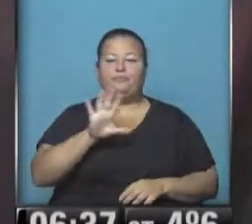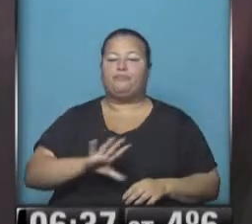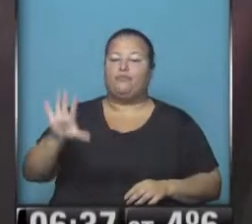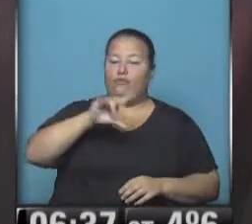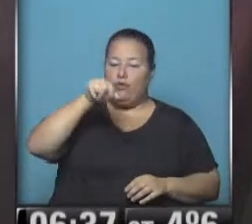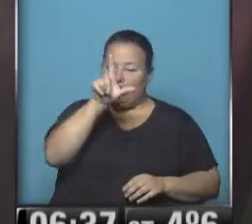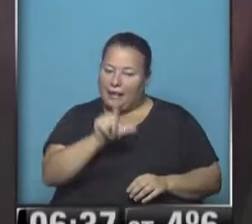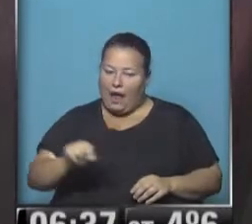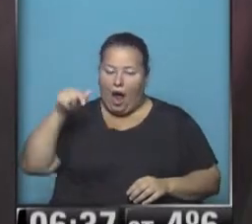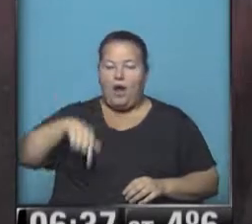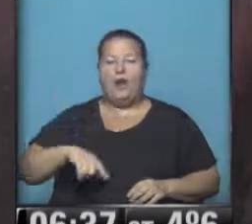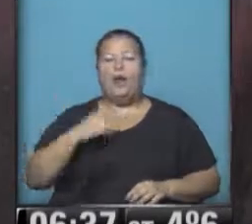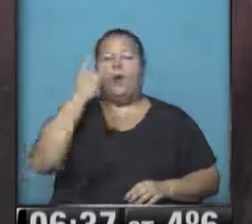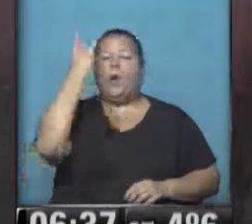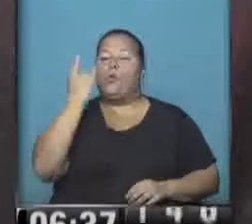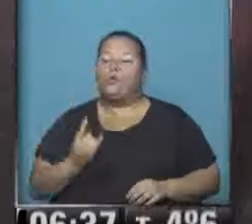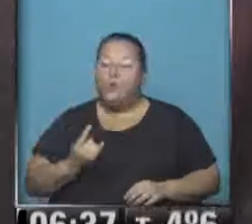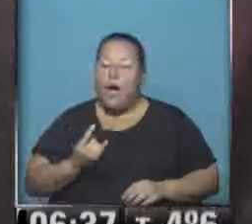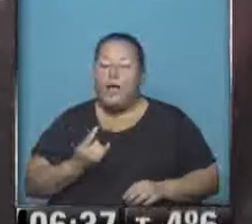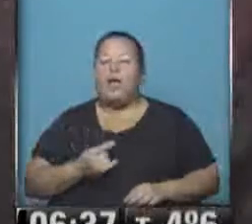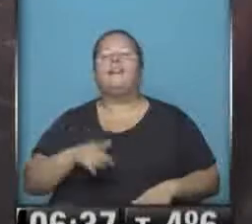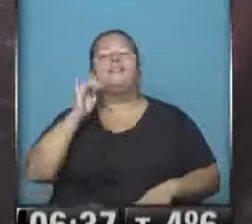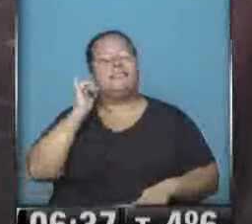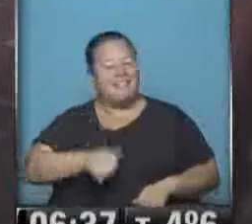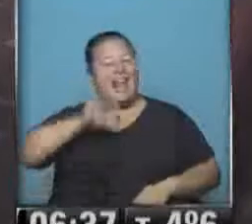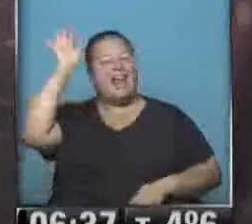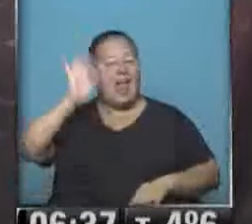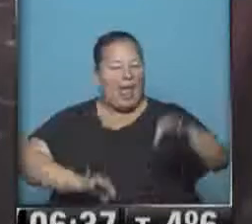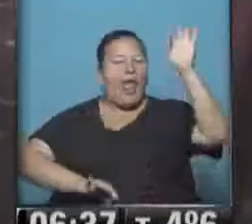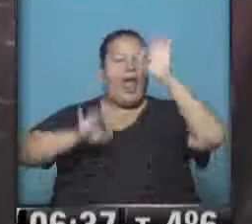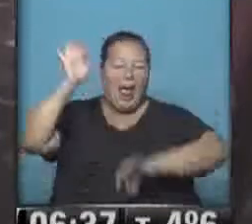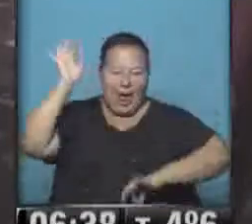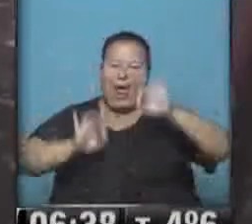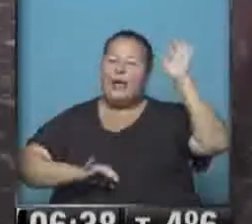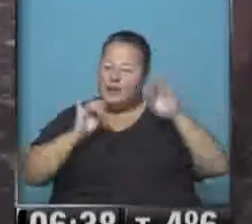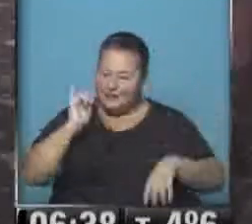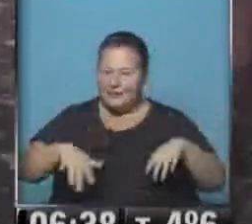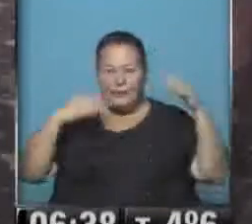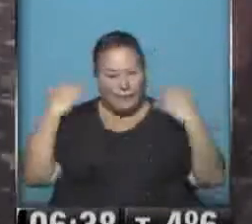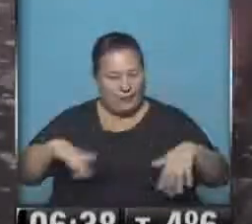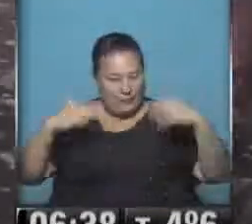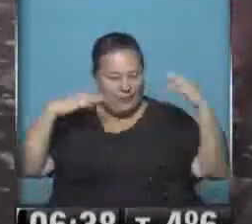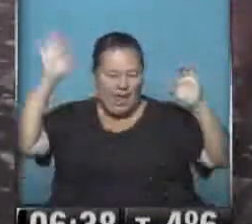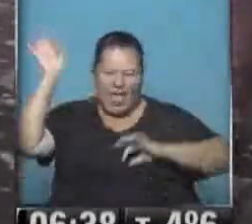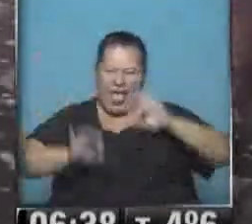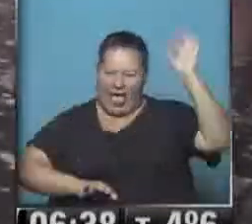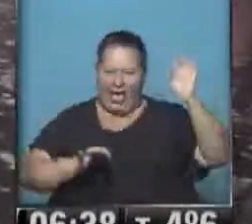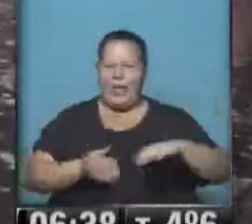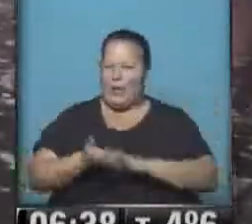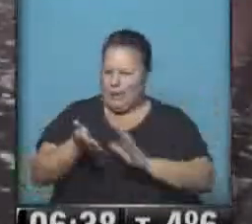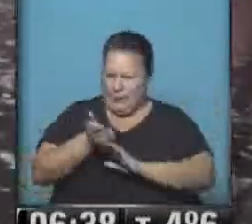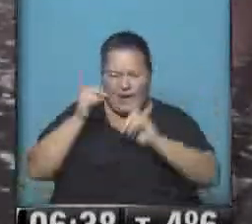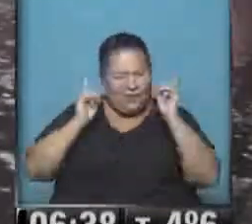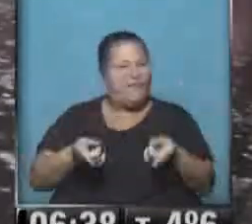patagónica, en la ciudad de Ushuaia. Sí, nieve, cae nieve. Y cómo va a nevar y va a